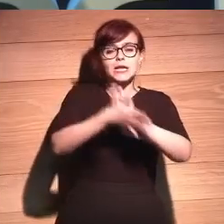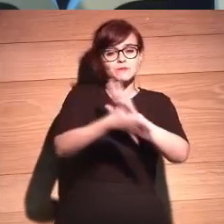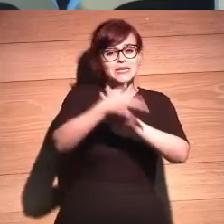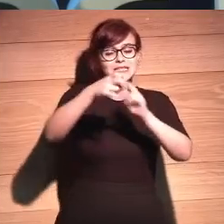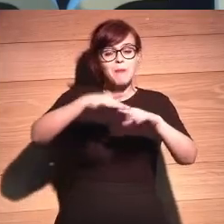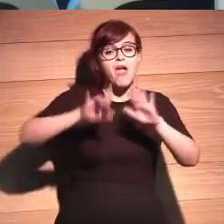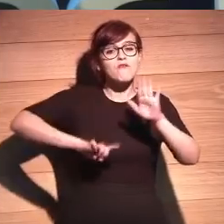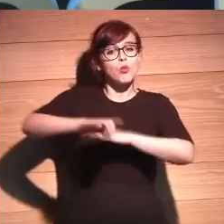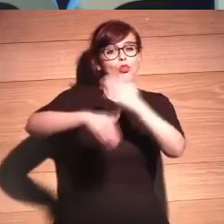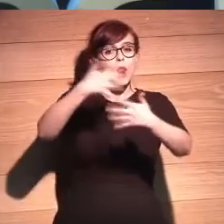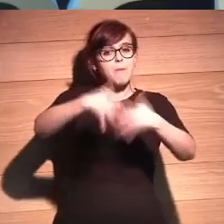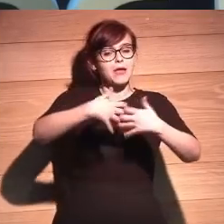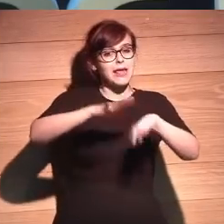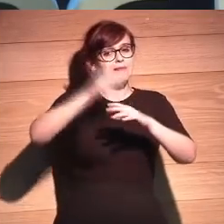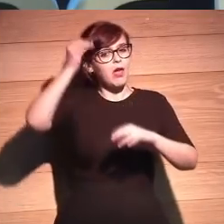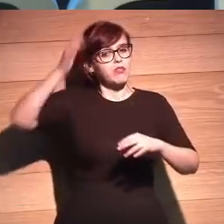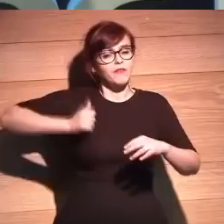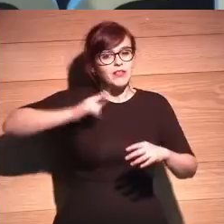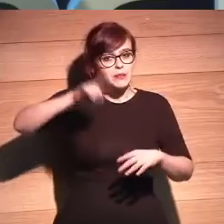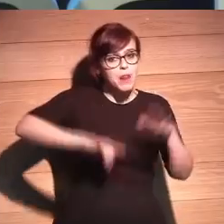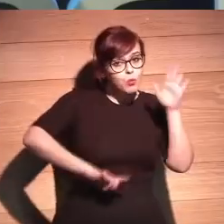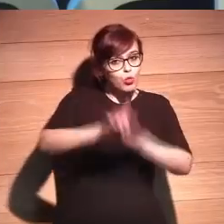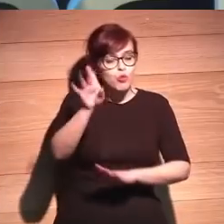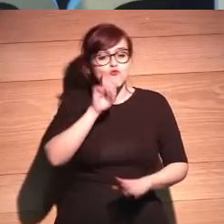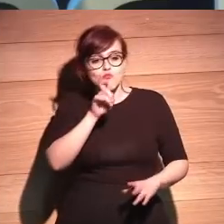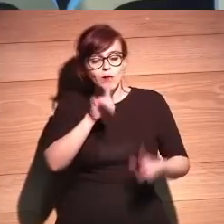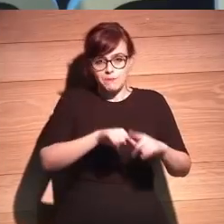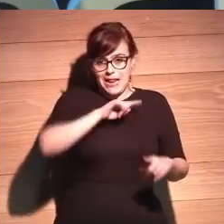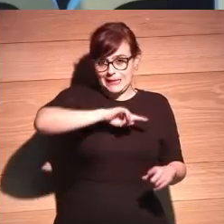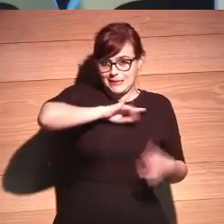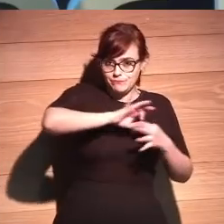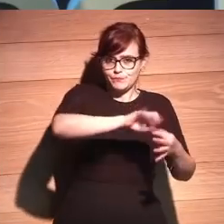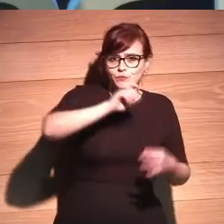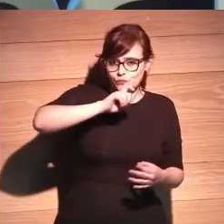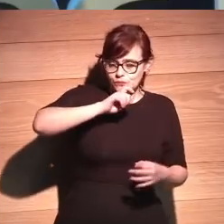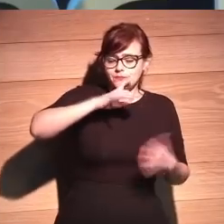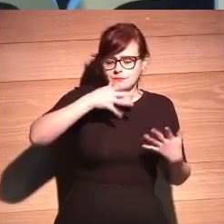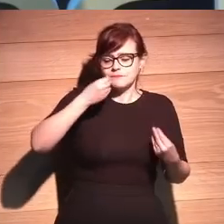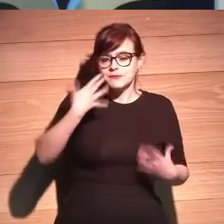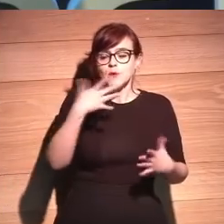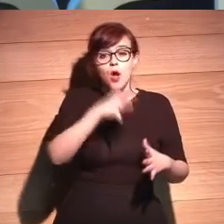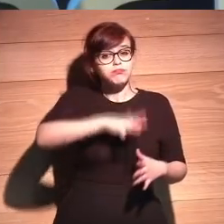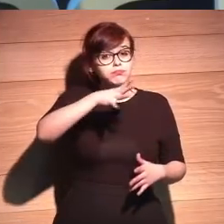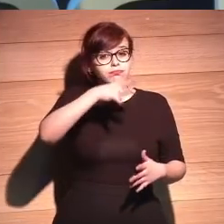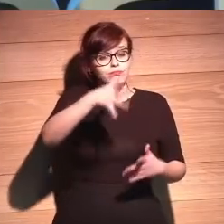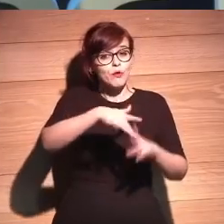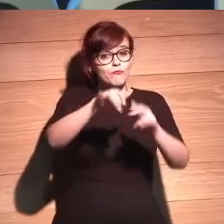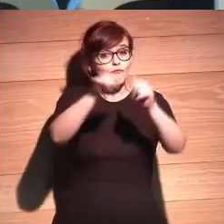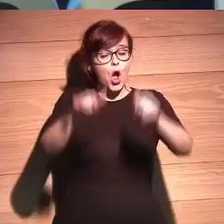muy bien cómo han evolucionado las máquinas y la inteligencia artificial y luego también lo haces con la ética. Pero lo que me parece increíble es